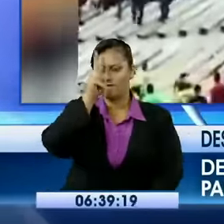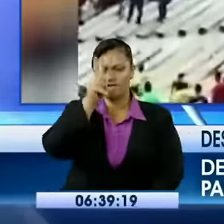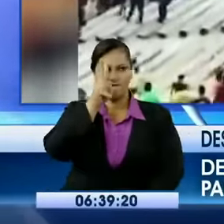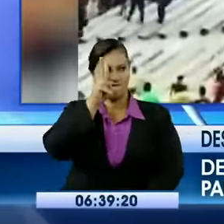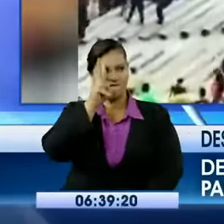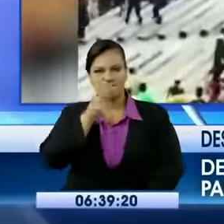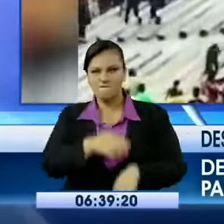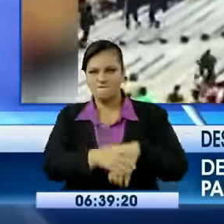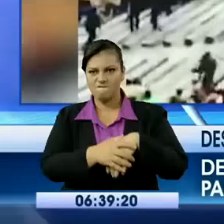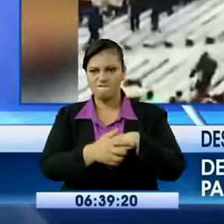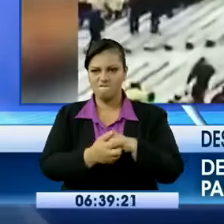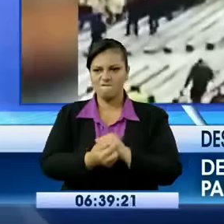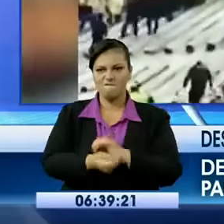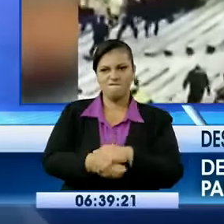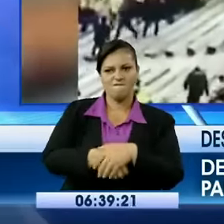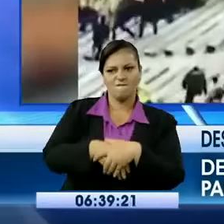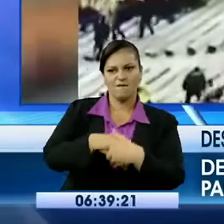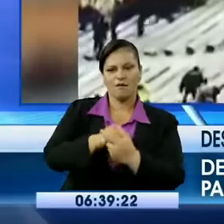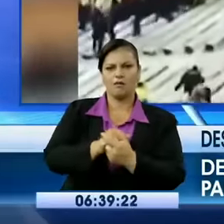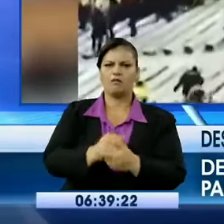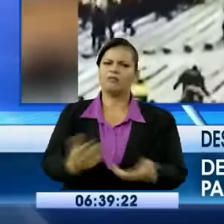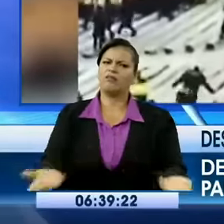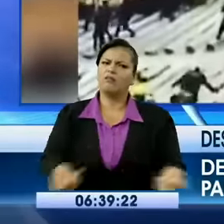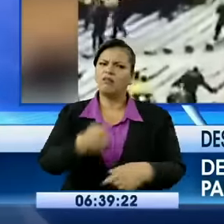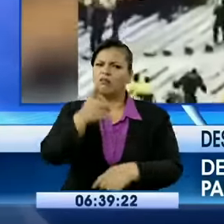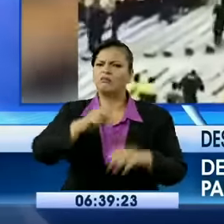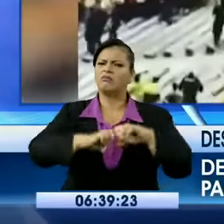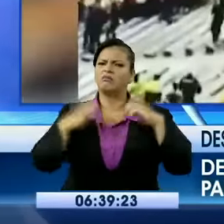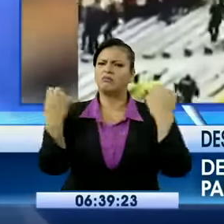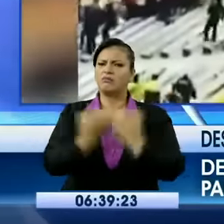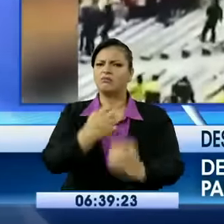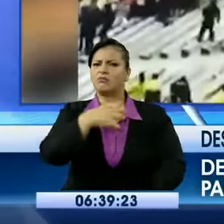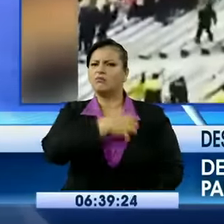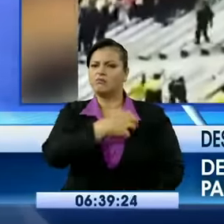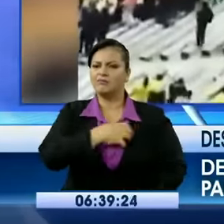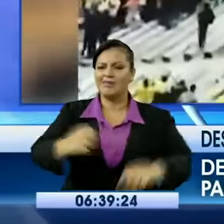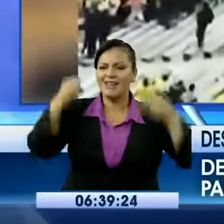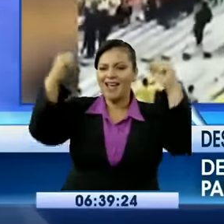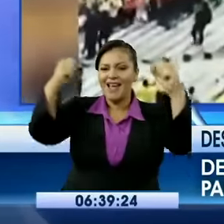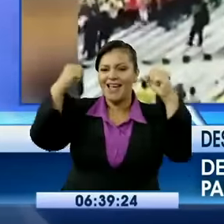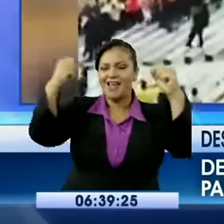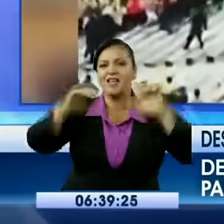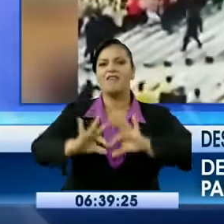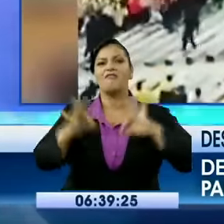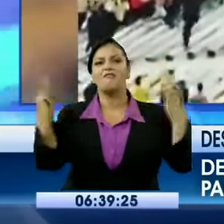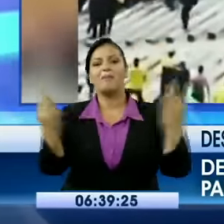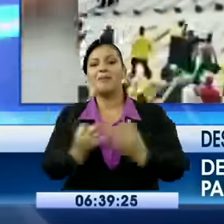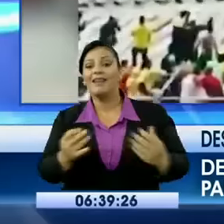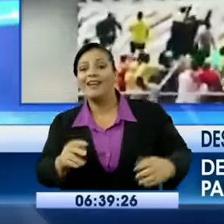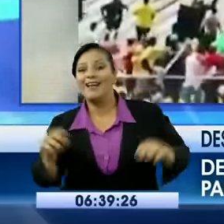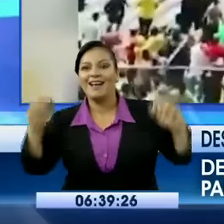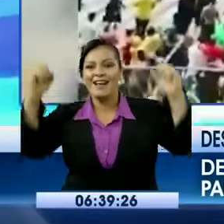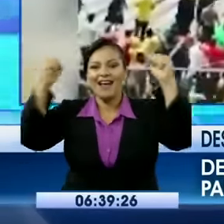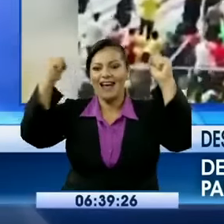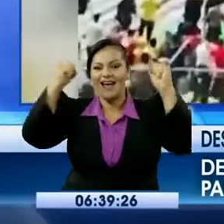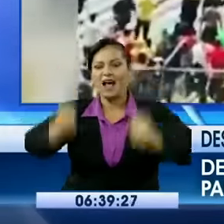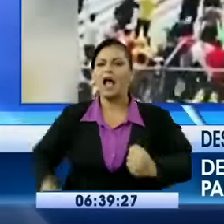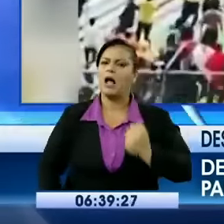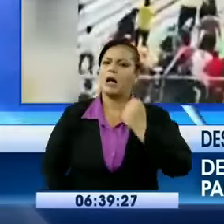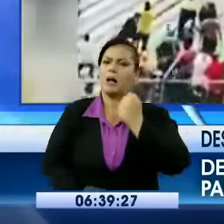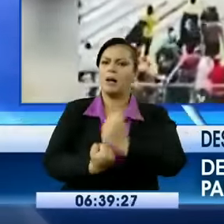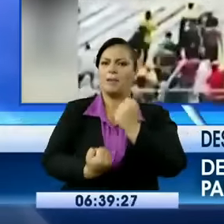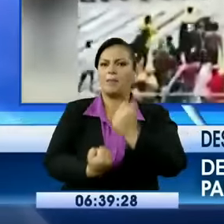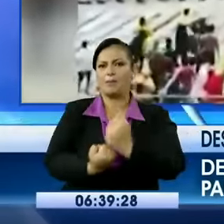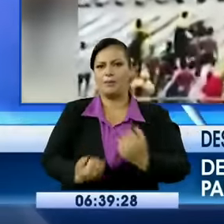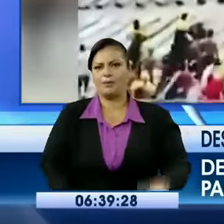disfrutarlo, para vivirlo, para gozarlo. Además que desde muy tiernas las criaturas, también son hinchas del equipo el que es hincha su papá,